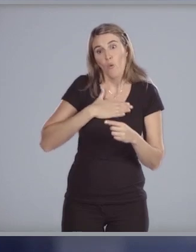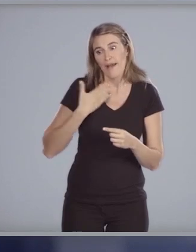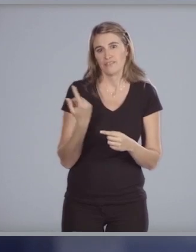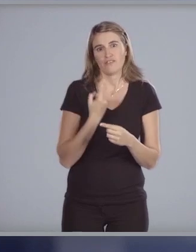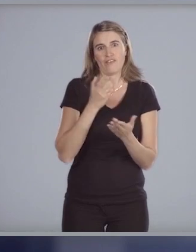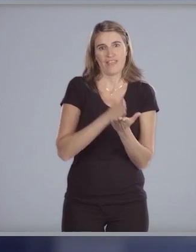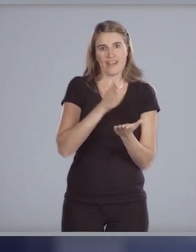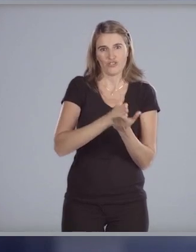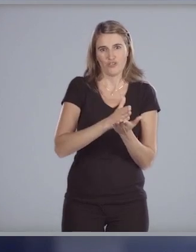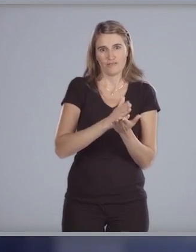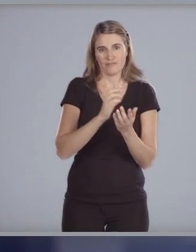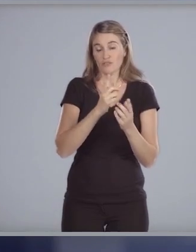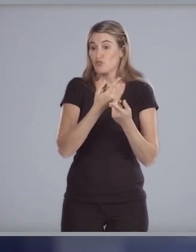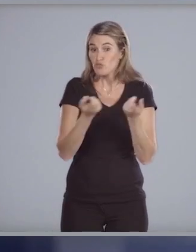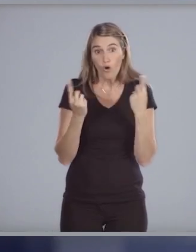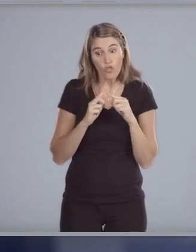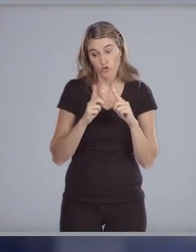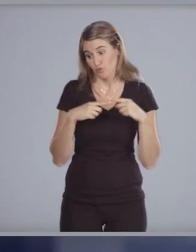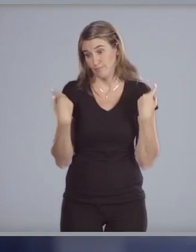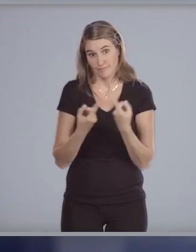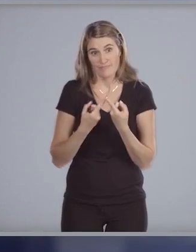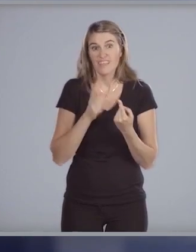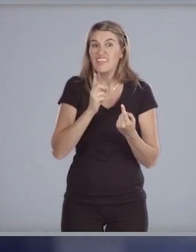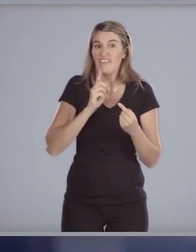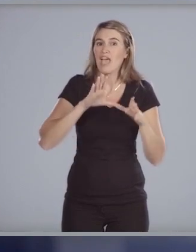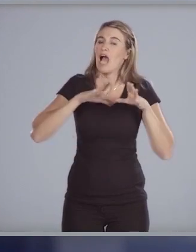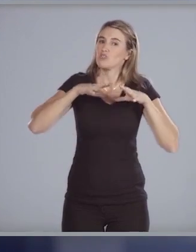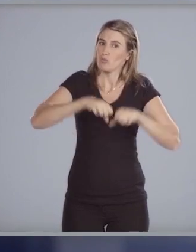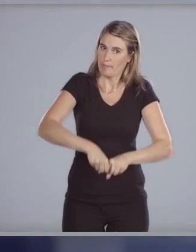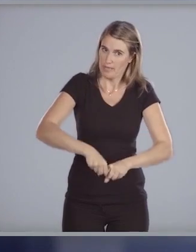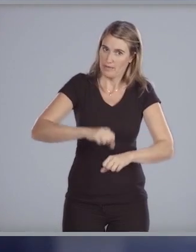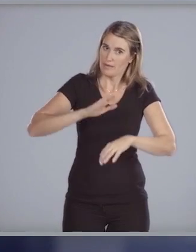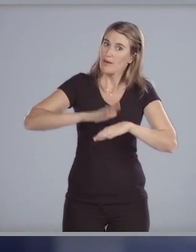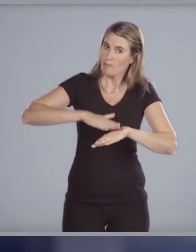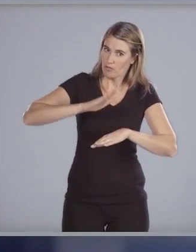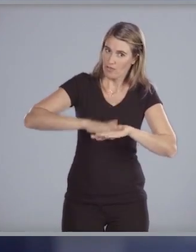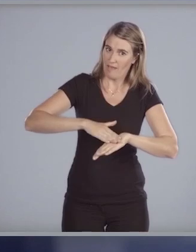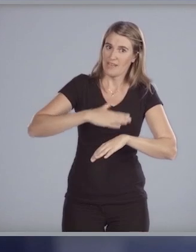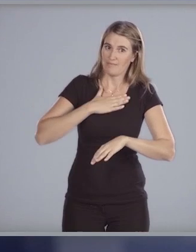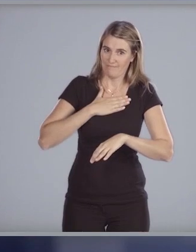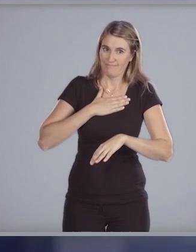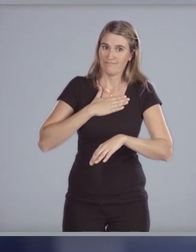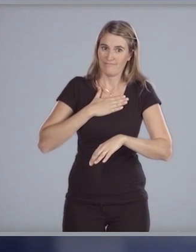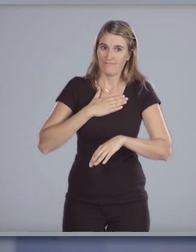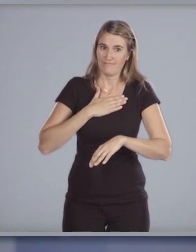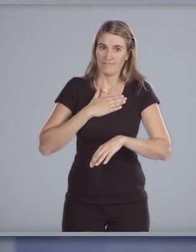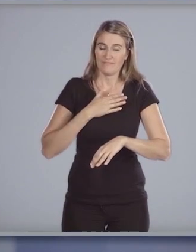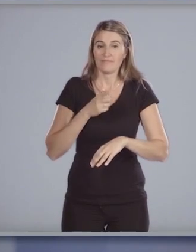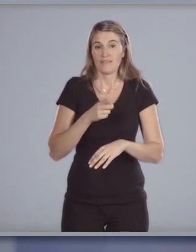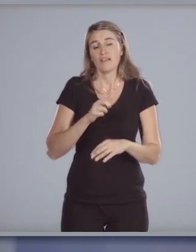derechos pero todos nosotros debemos asumir nuestras responsabilidades